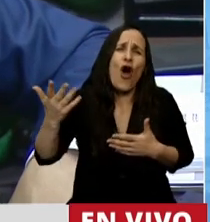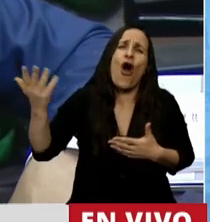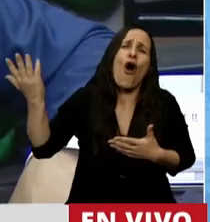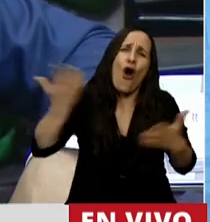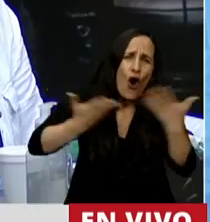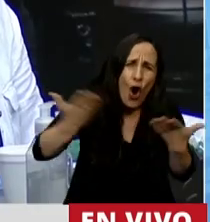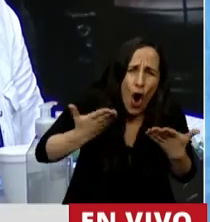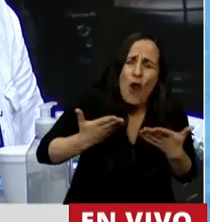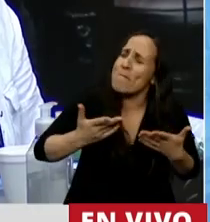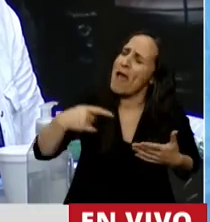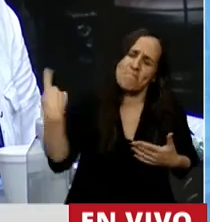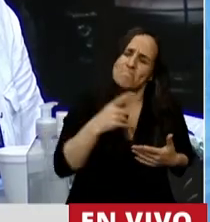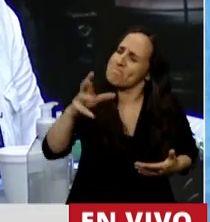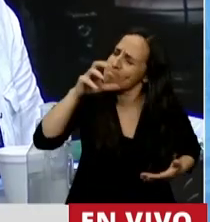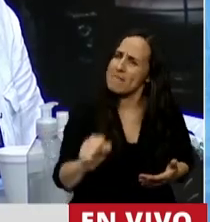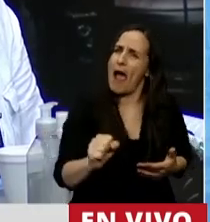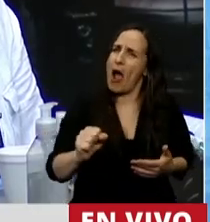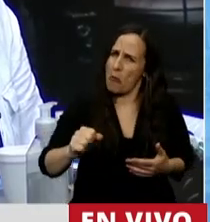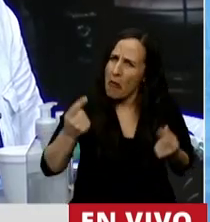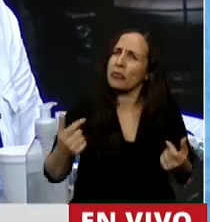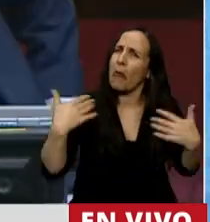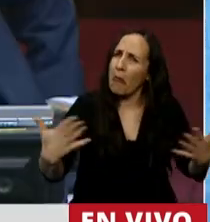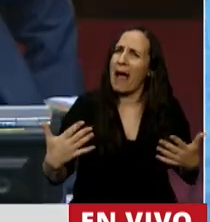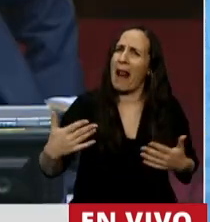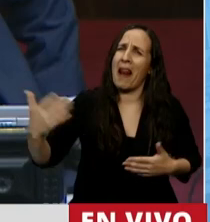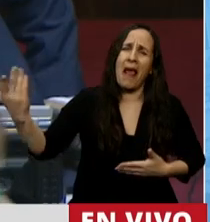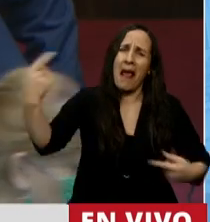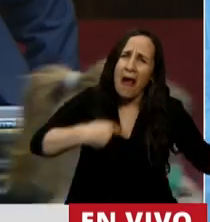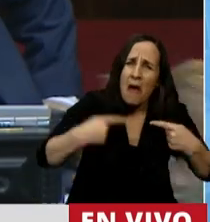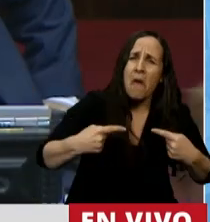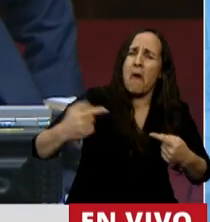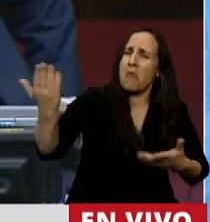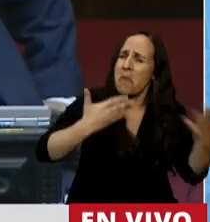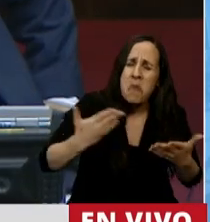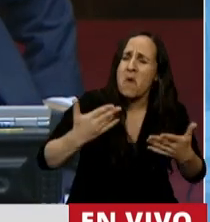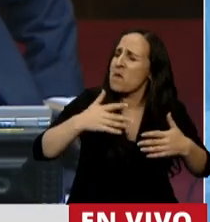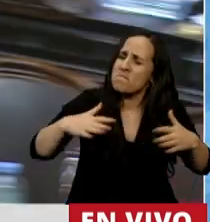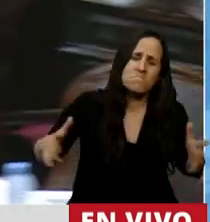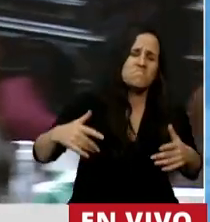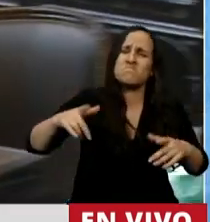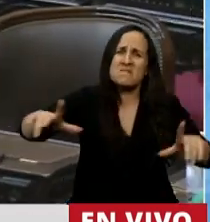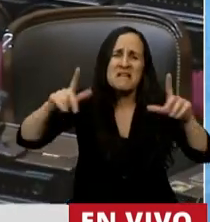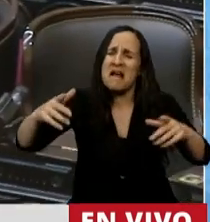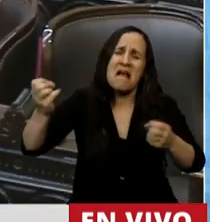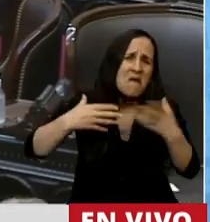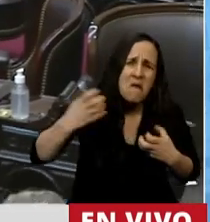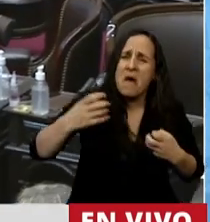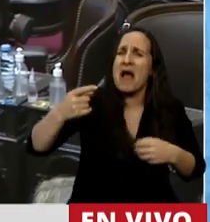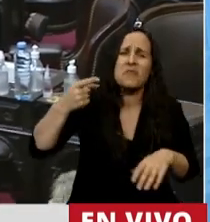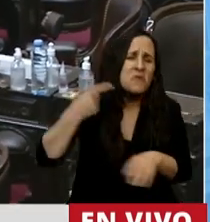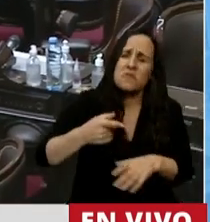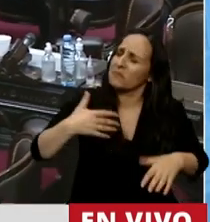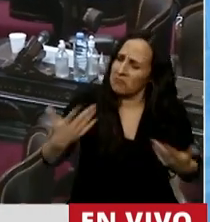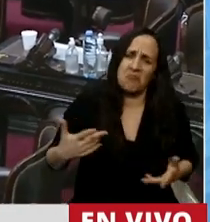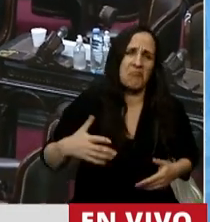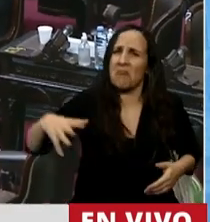recibimos valieron la pena. Cada uno de los ataques, cada uno de los scratches, cada uno de los insultos